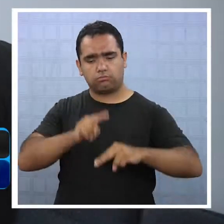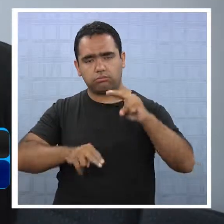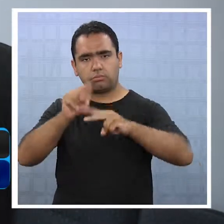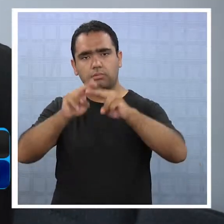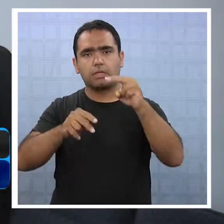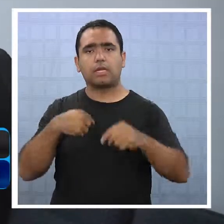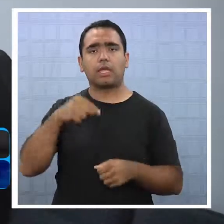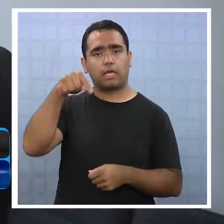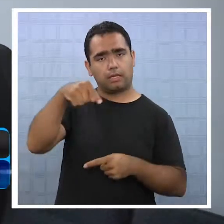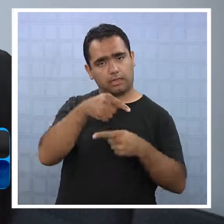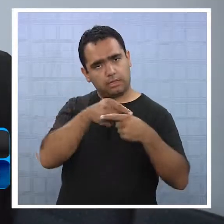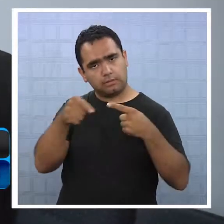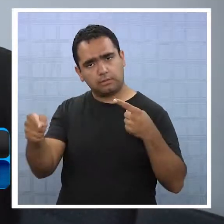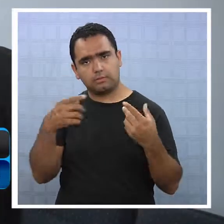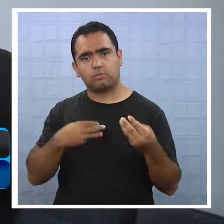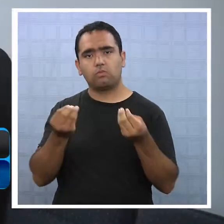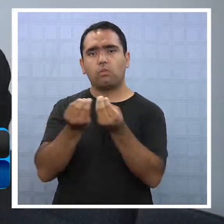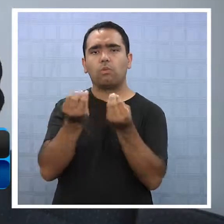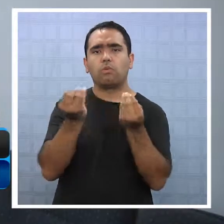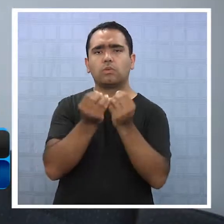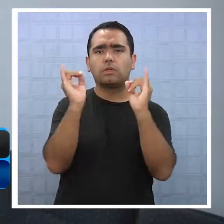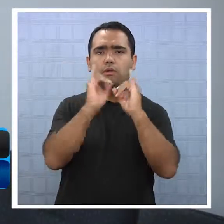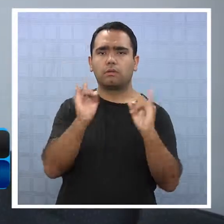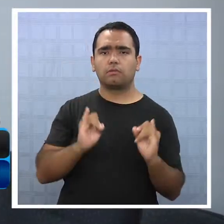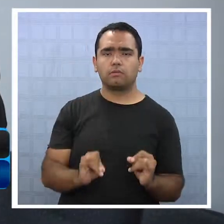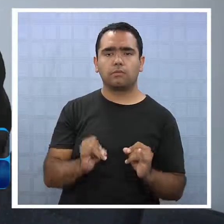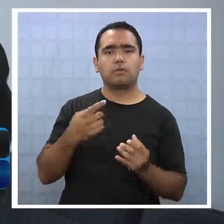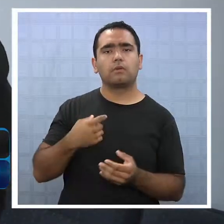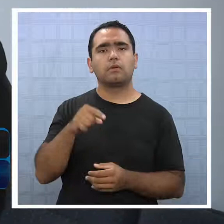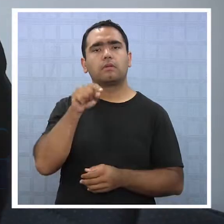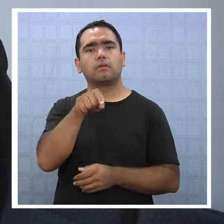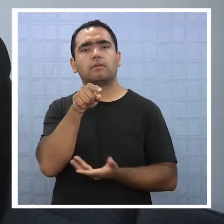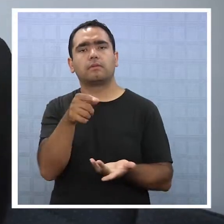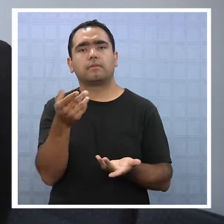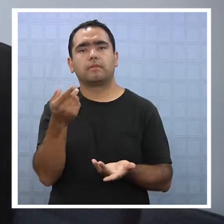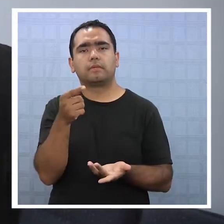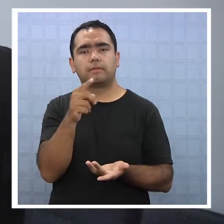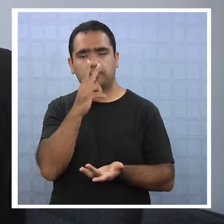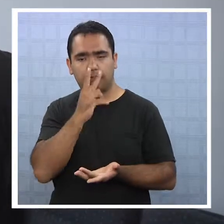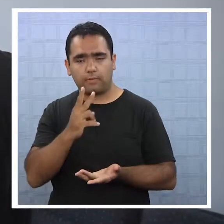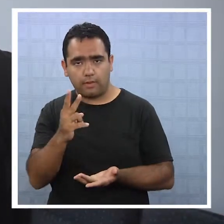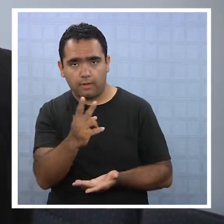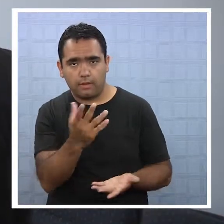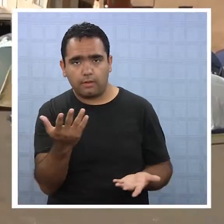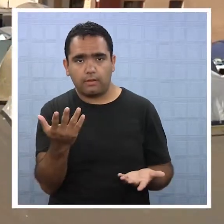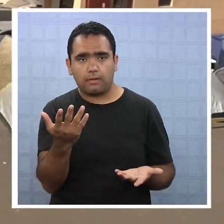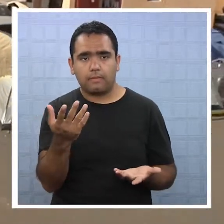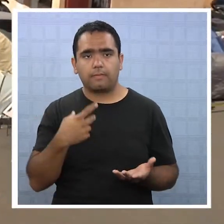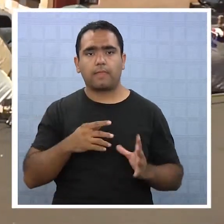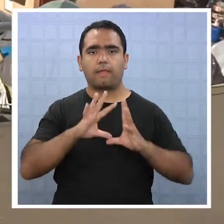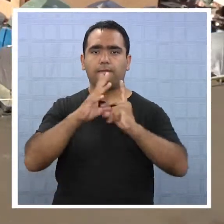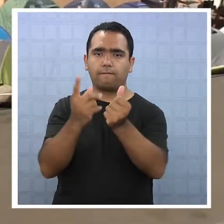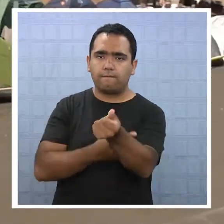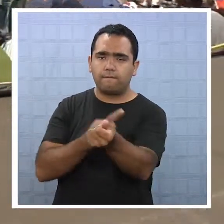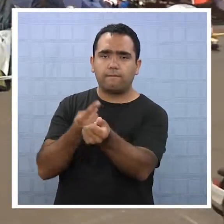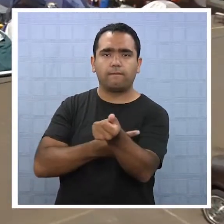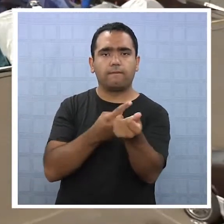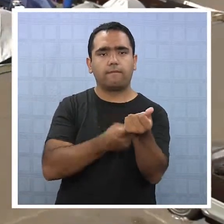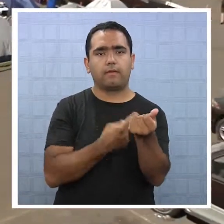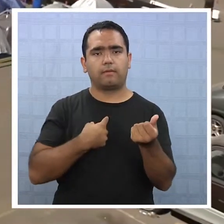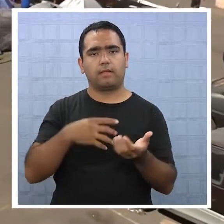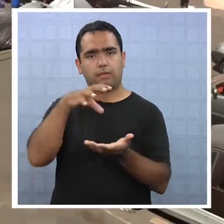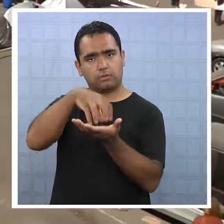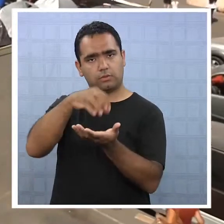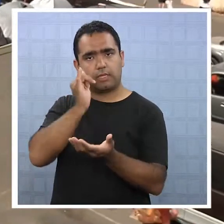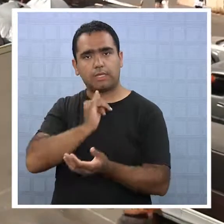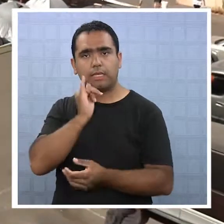ese sentido. Esta semana van a haber varias medidas que se van a ver por parte de familias de la ciudad